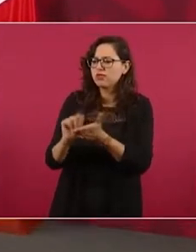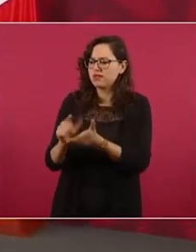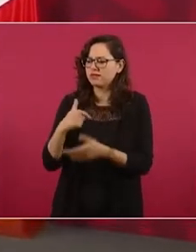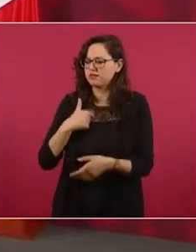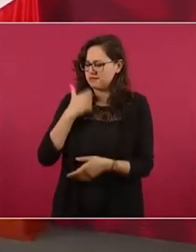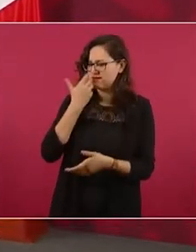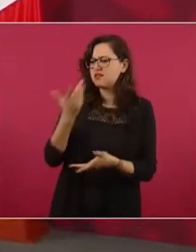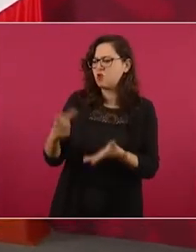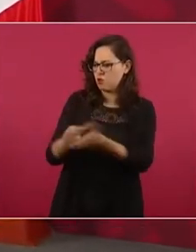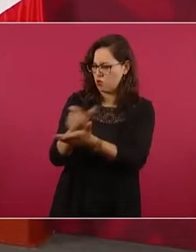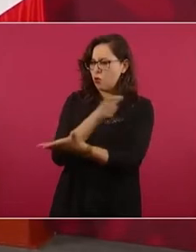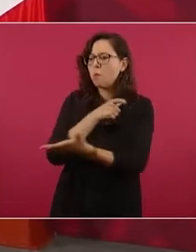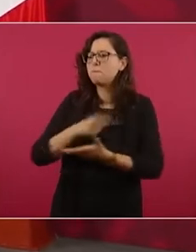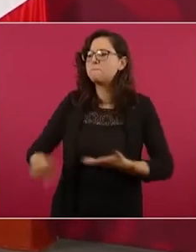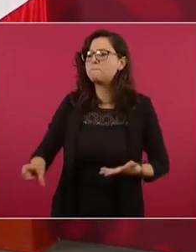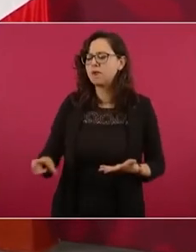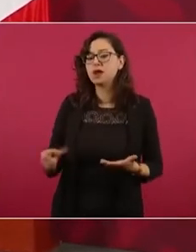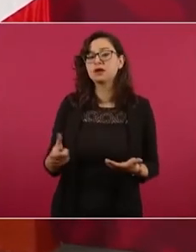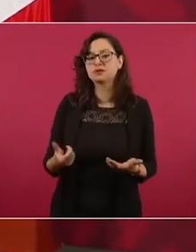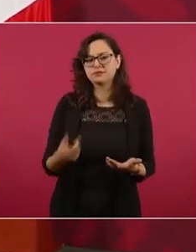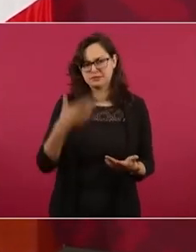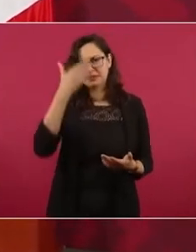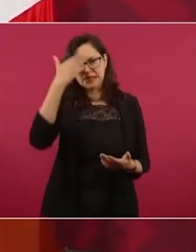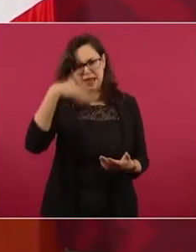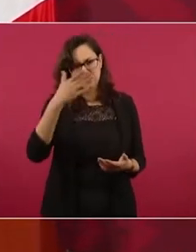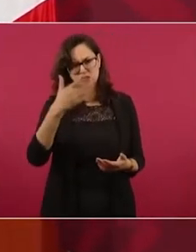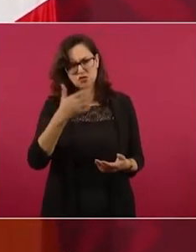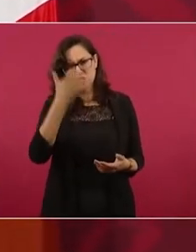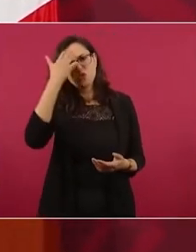la plataforma esta que tiene una palomita